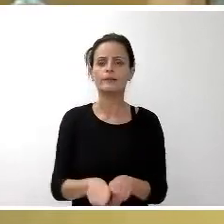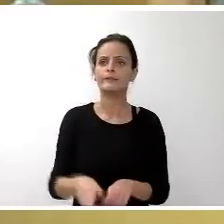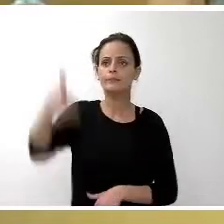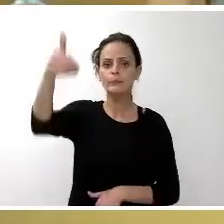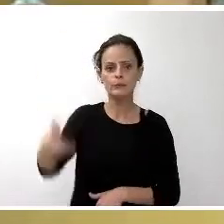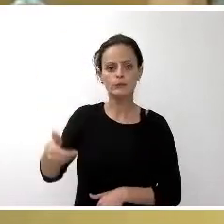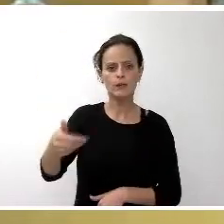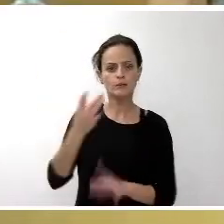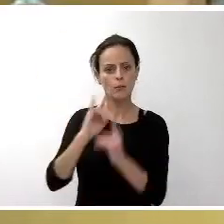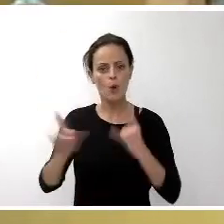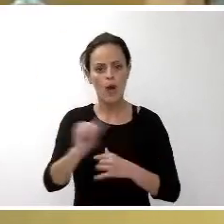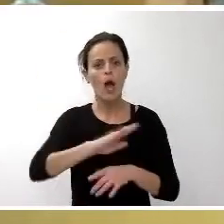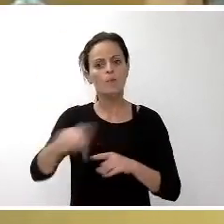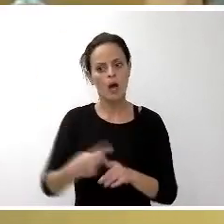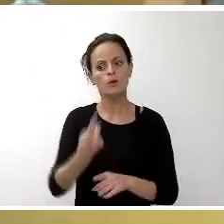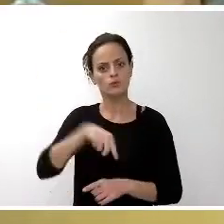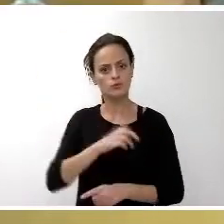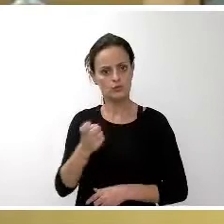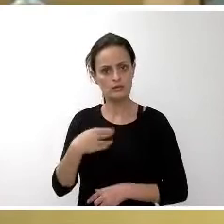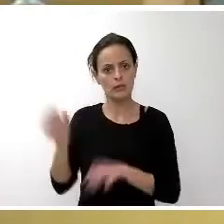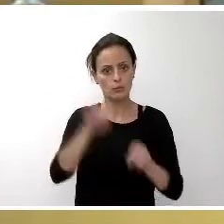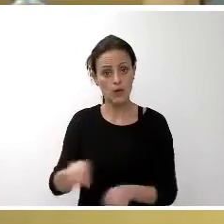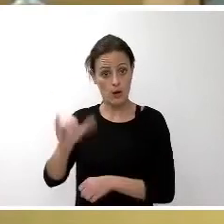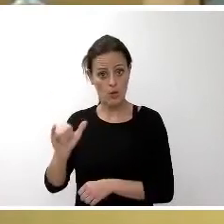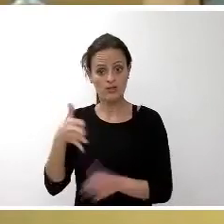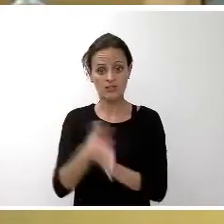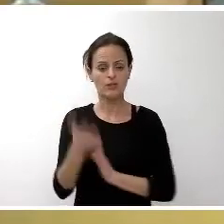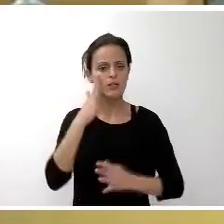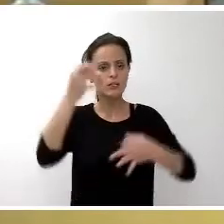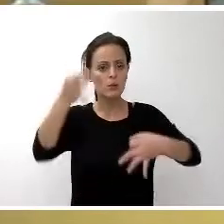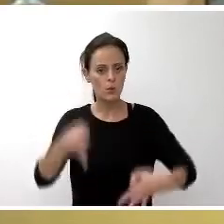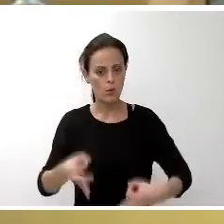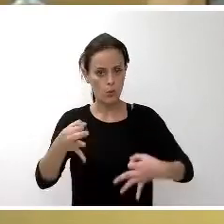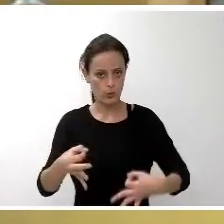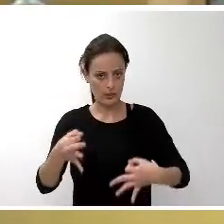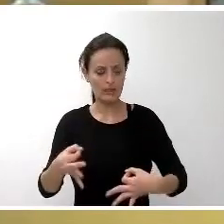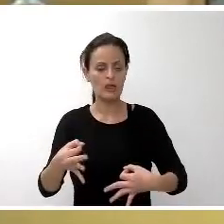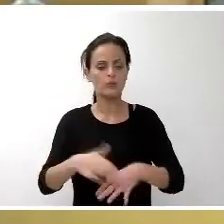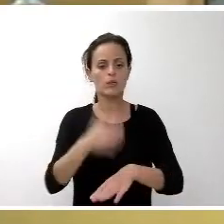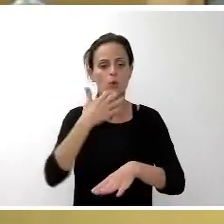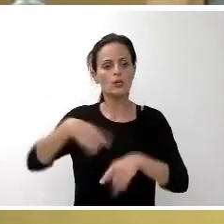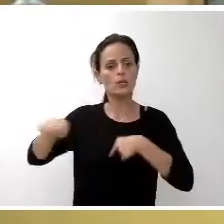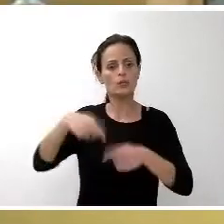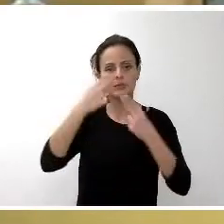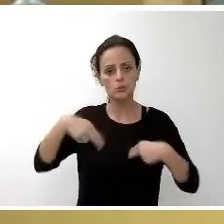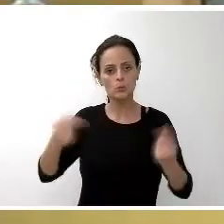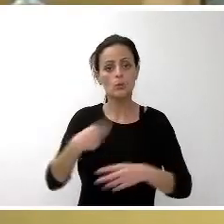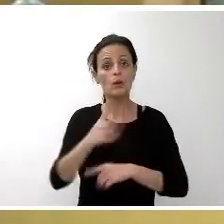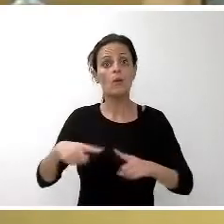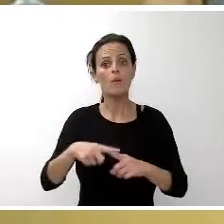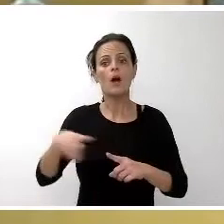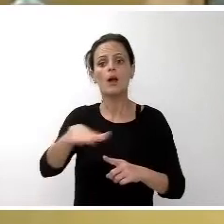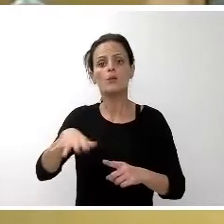necesidad de protegerlos. Se garantice nuestra seguridad en los medios de transporte público y en las proximidades